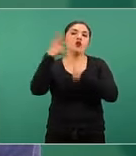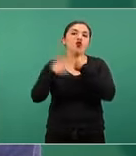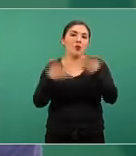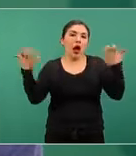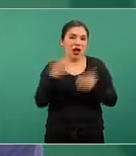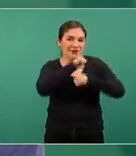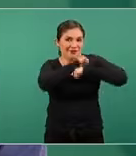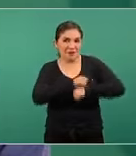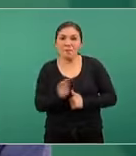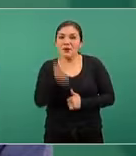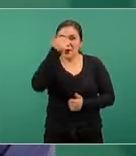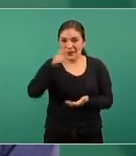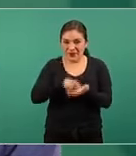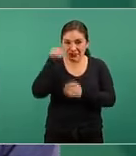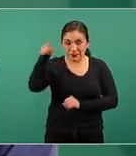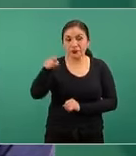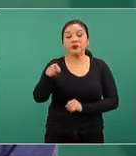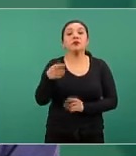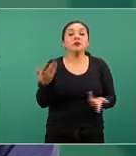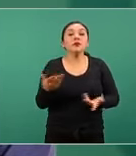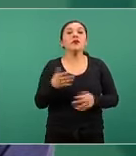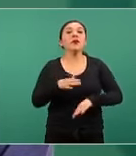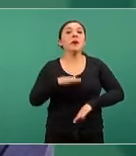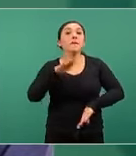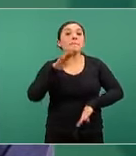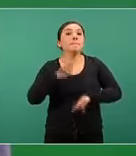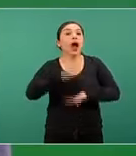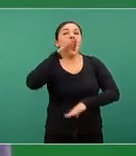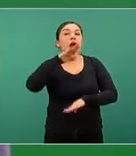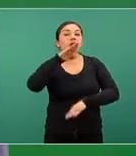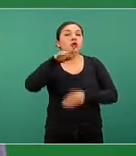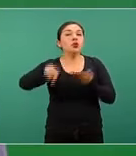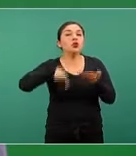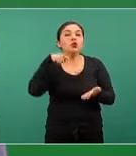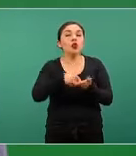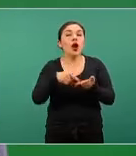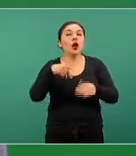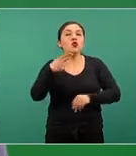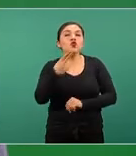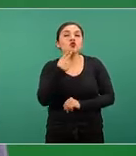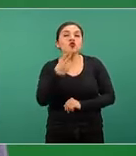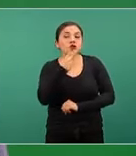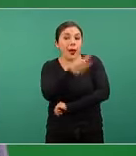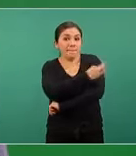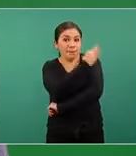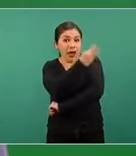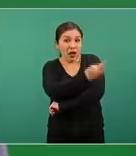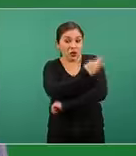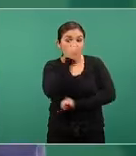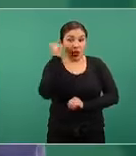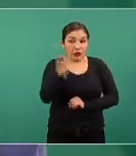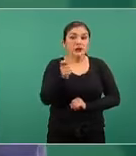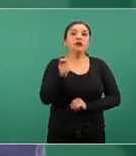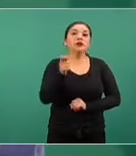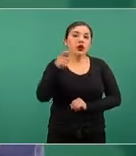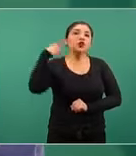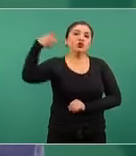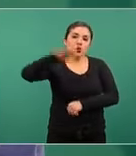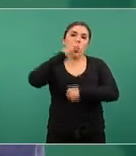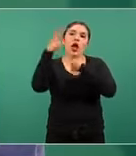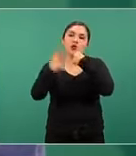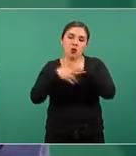medicamentos y obviamente el mayor la región con el mayor uso de esta vacuna ha sido la región